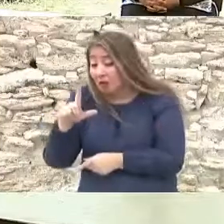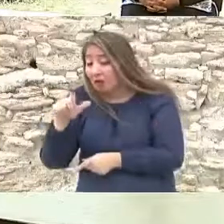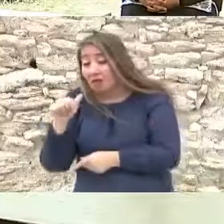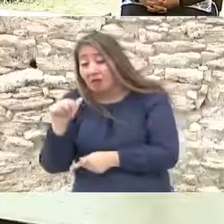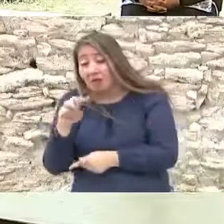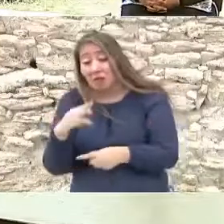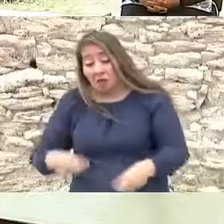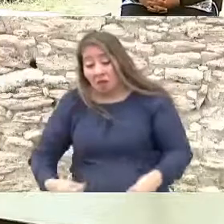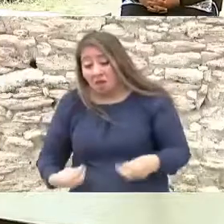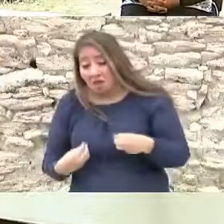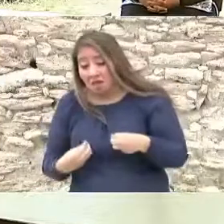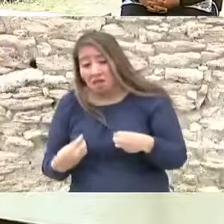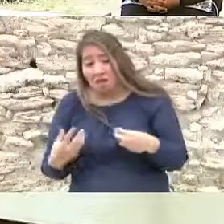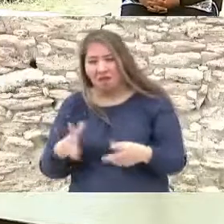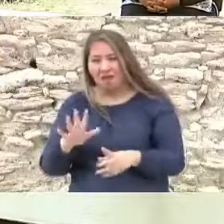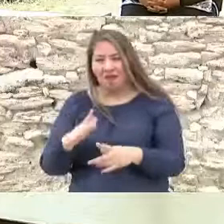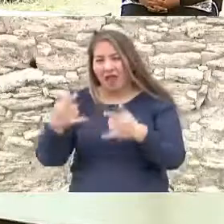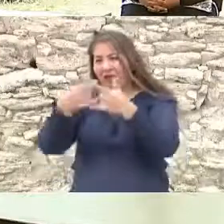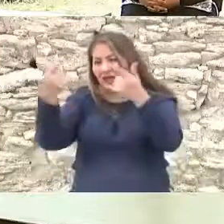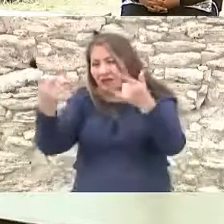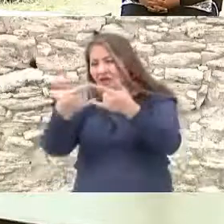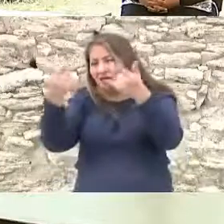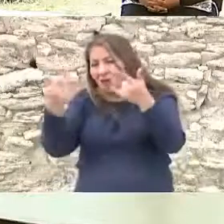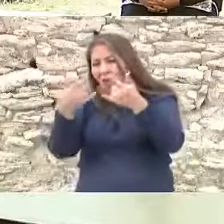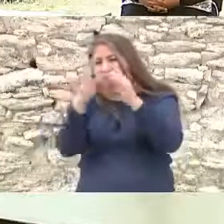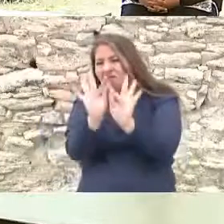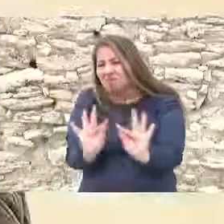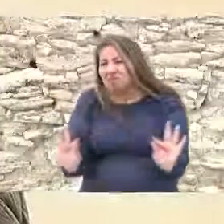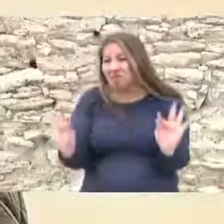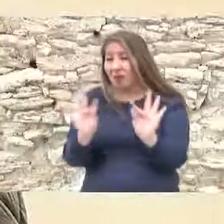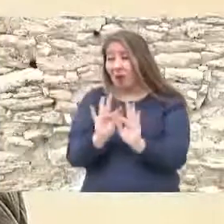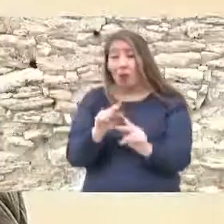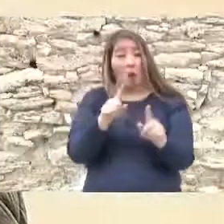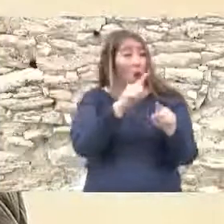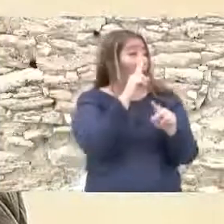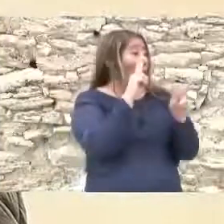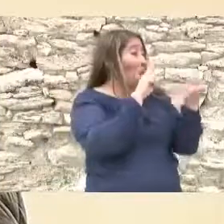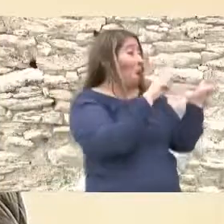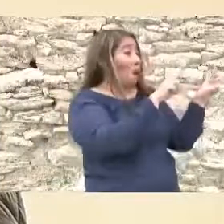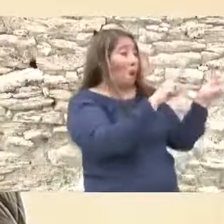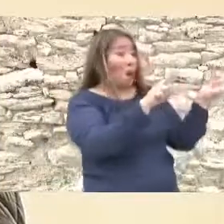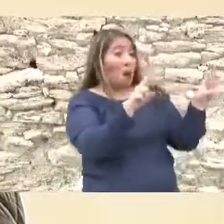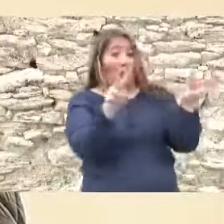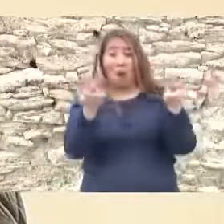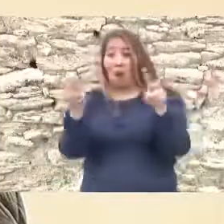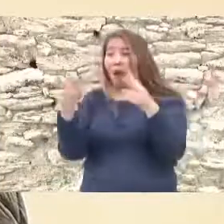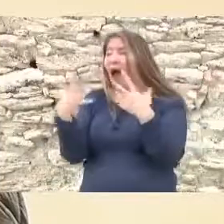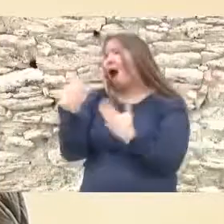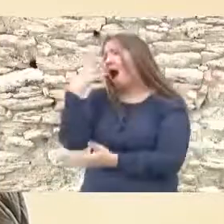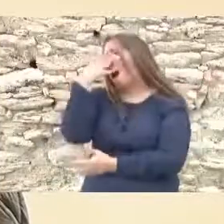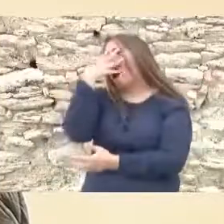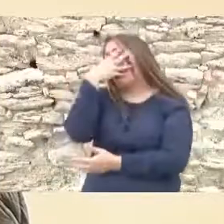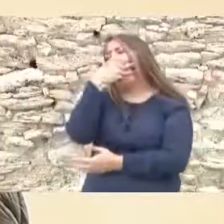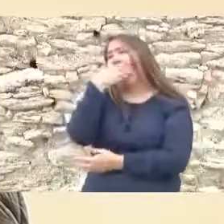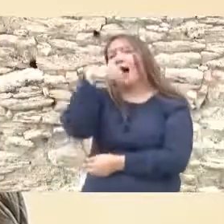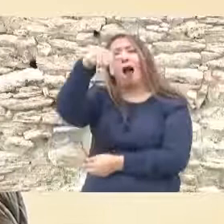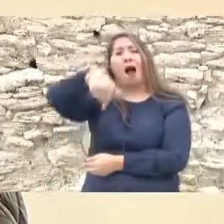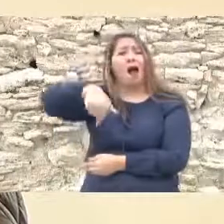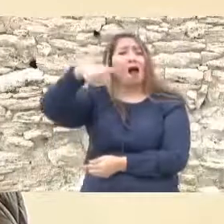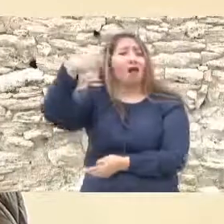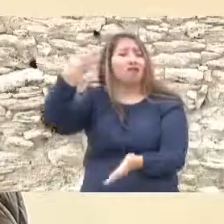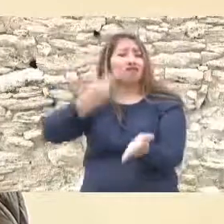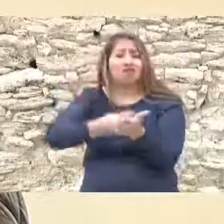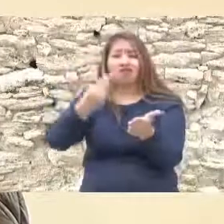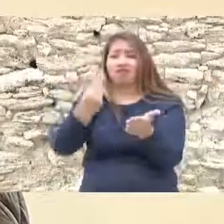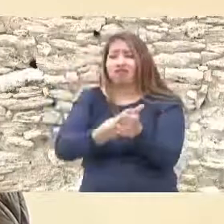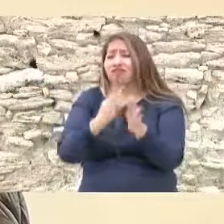y estamos en un sitio donde podemos dar una muy buena clase de historia de